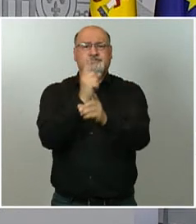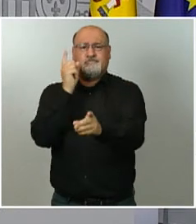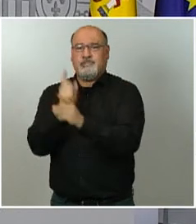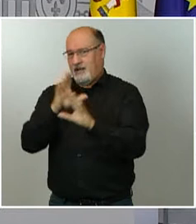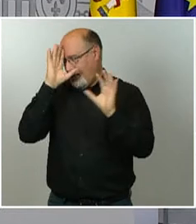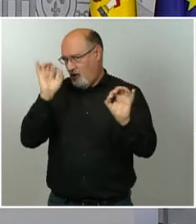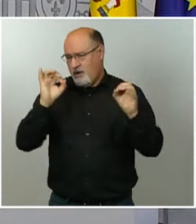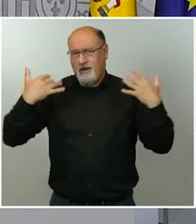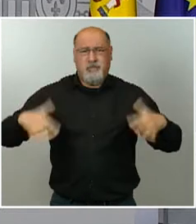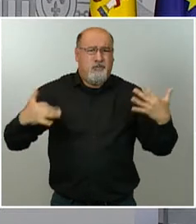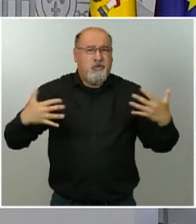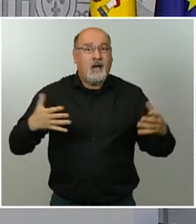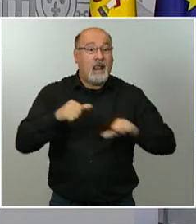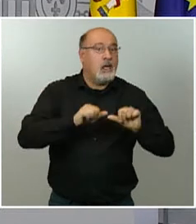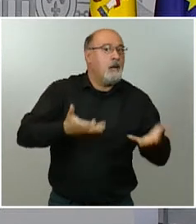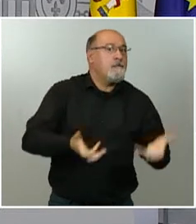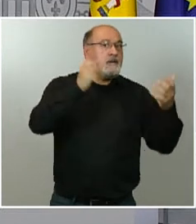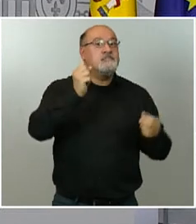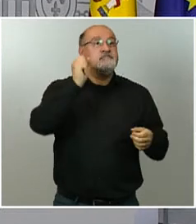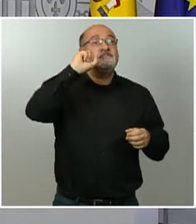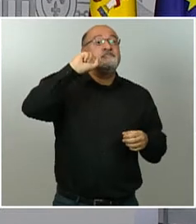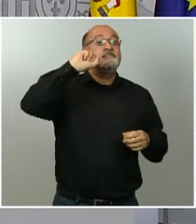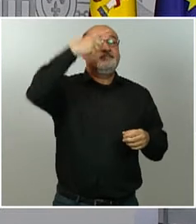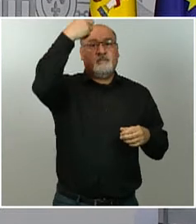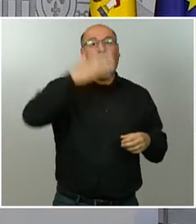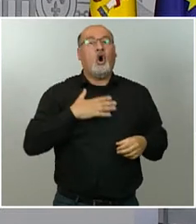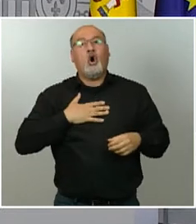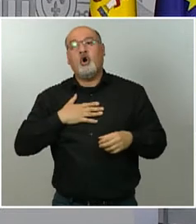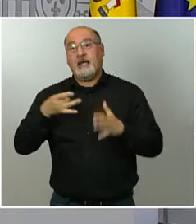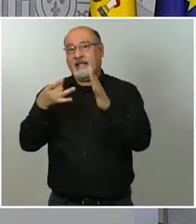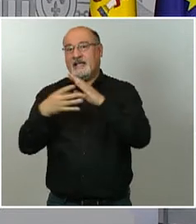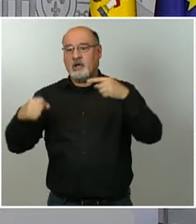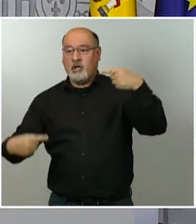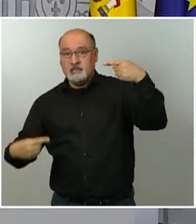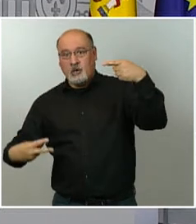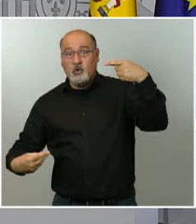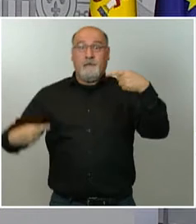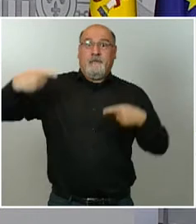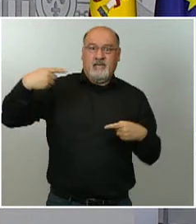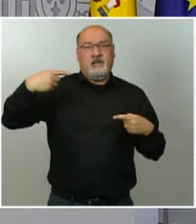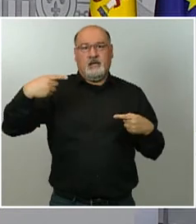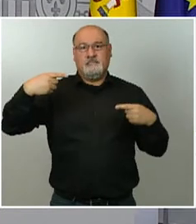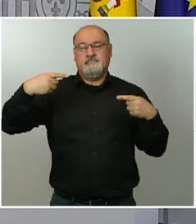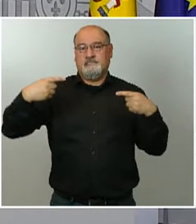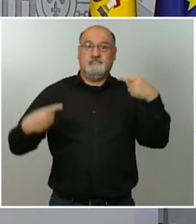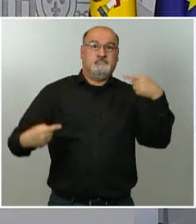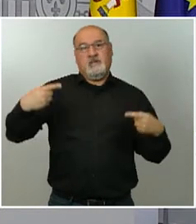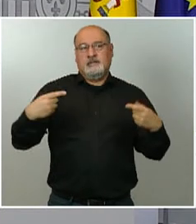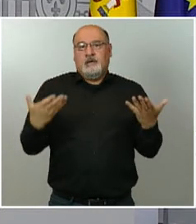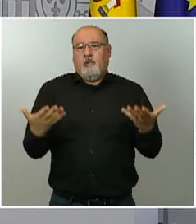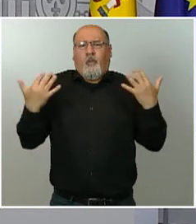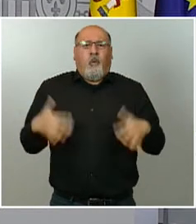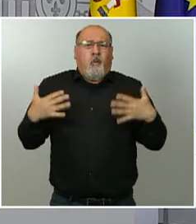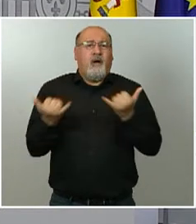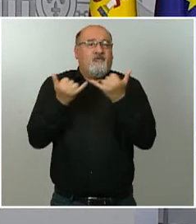ganar la Liga o por ascender de categoría. Yo creo que deben apelar a la contención, a que esto se produzca en las casas o